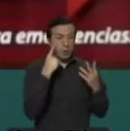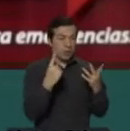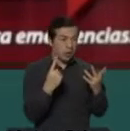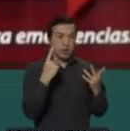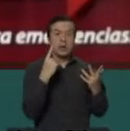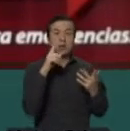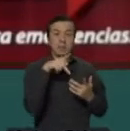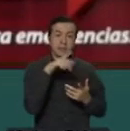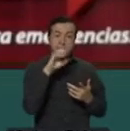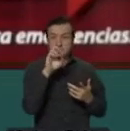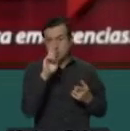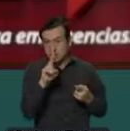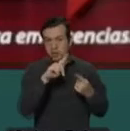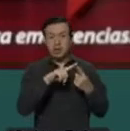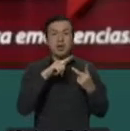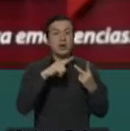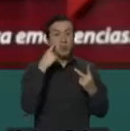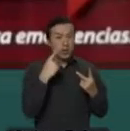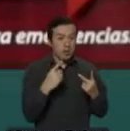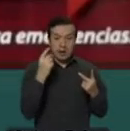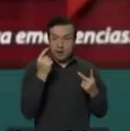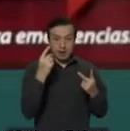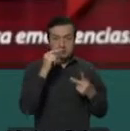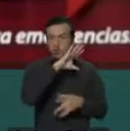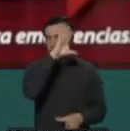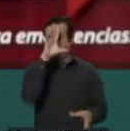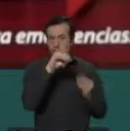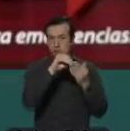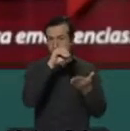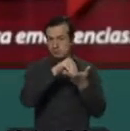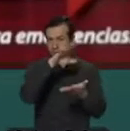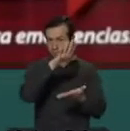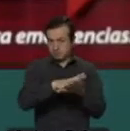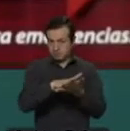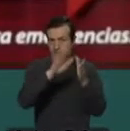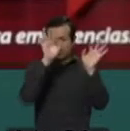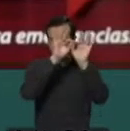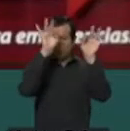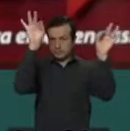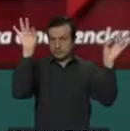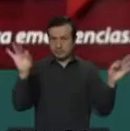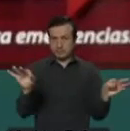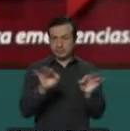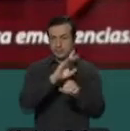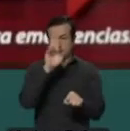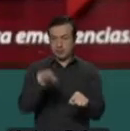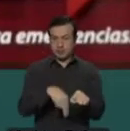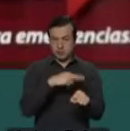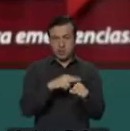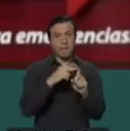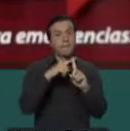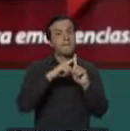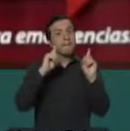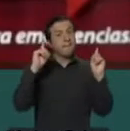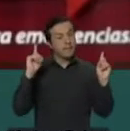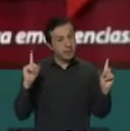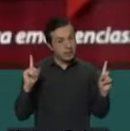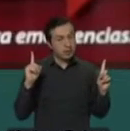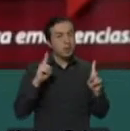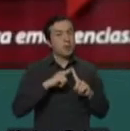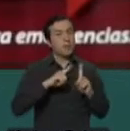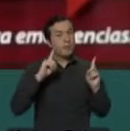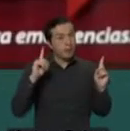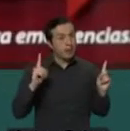ya sean de PCR, ya sean pruebas rápidas, todas van a estar reportadas en el total nacional. Sin embargo, en el caso